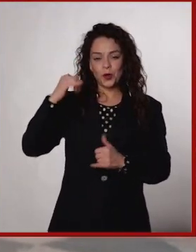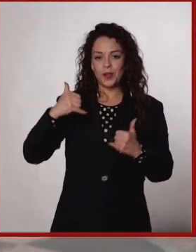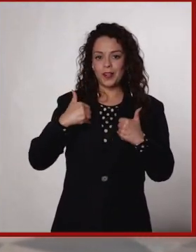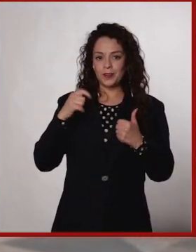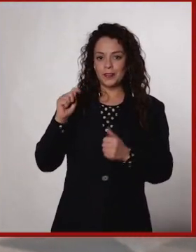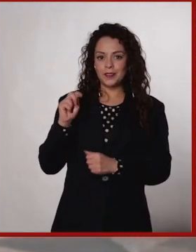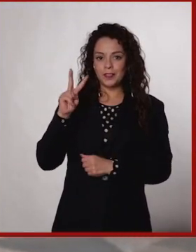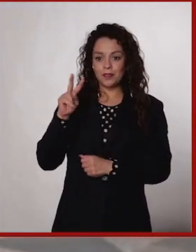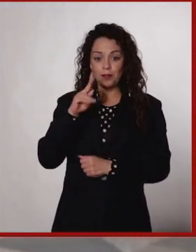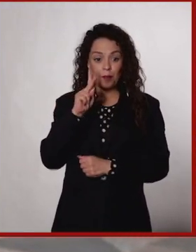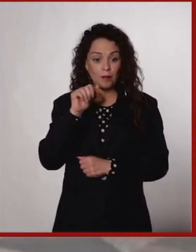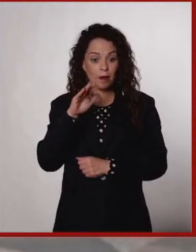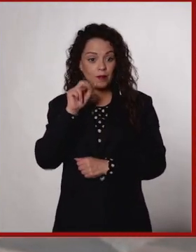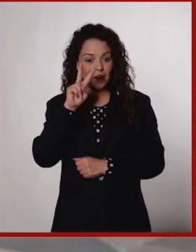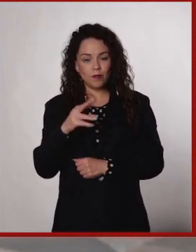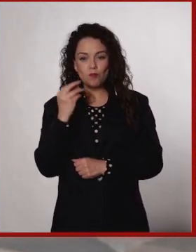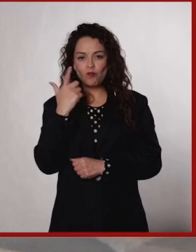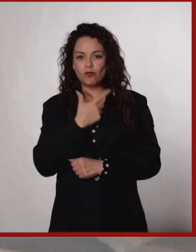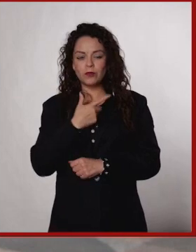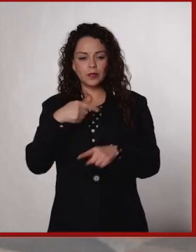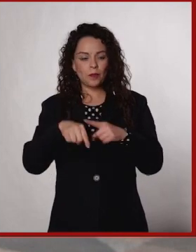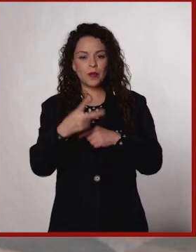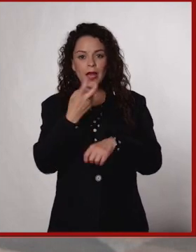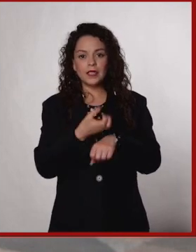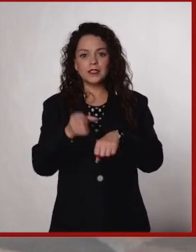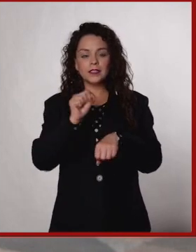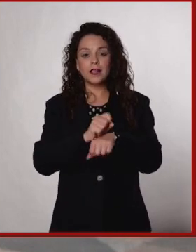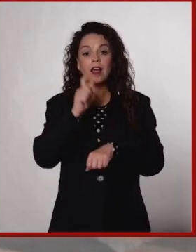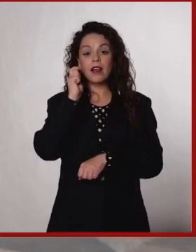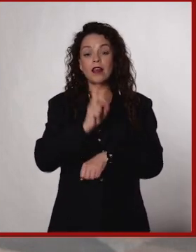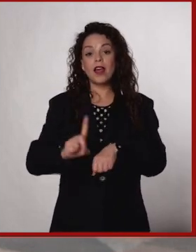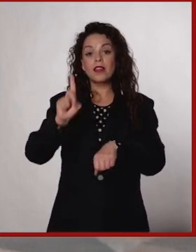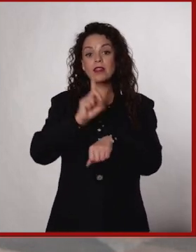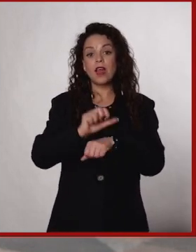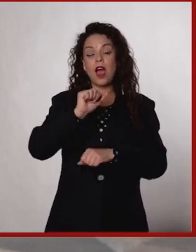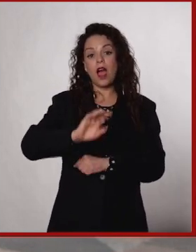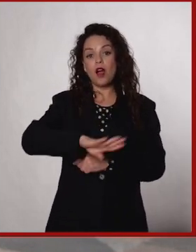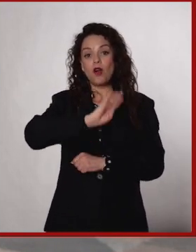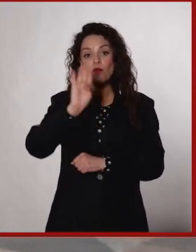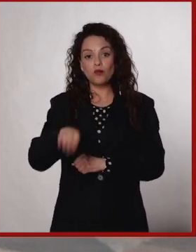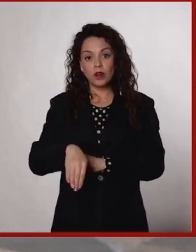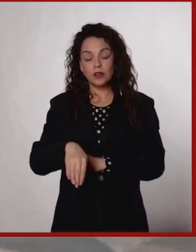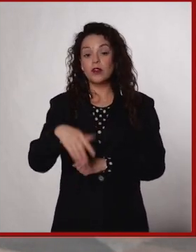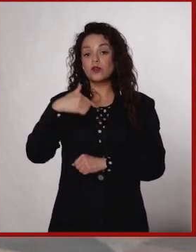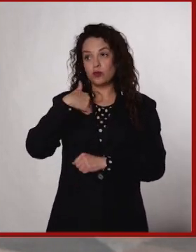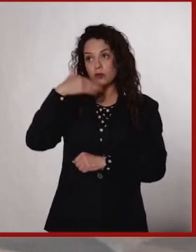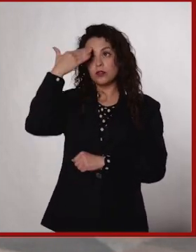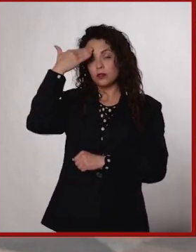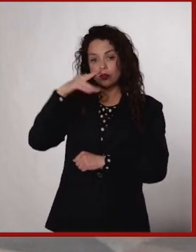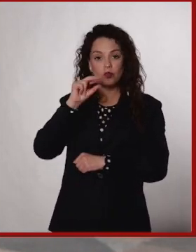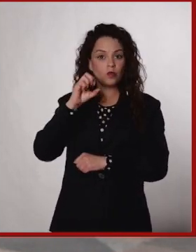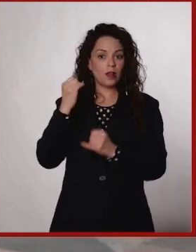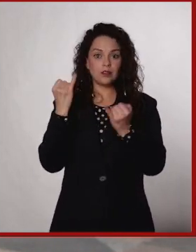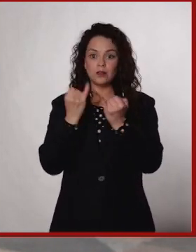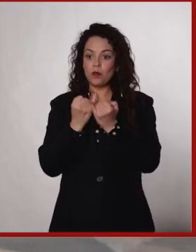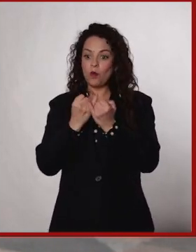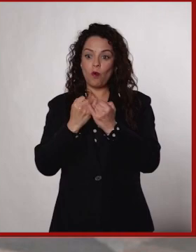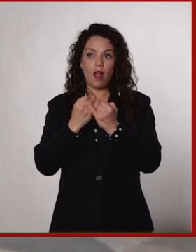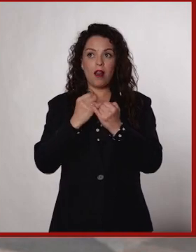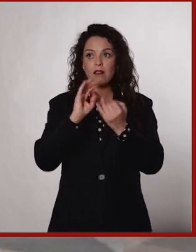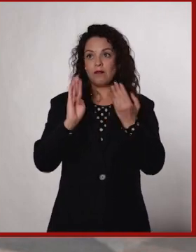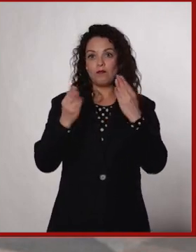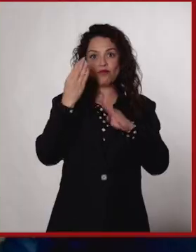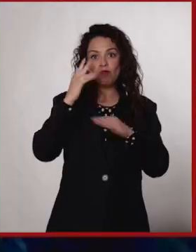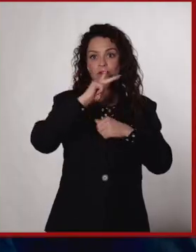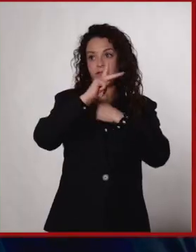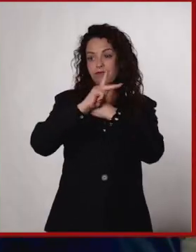Hola jóvenes en TV, Pamela. Un gusto iniciar esta semana, este Día de los Santos Difuntos. Yo sé que no es igual en